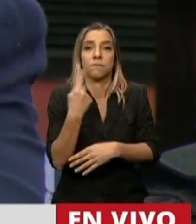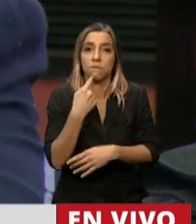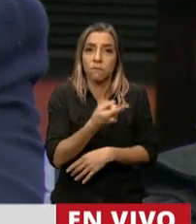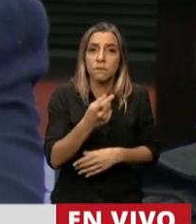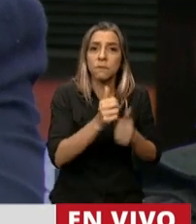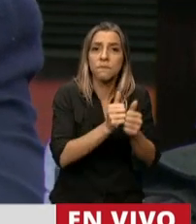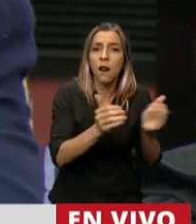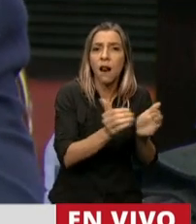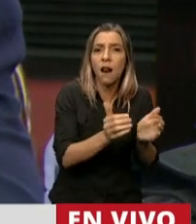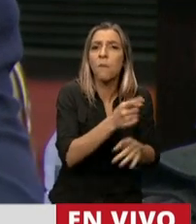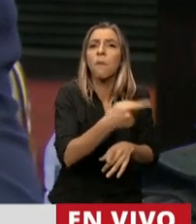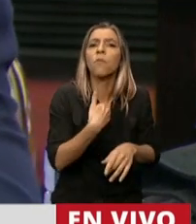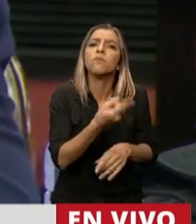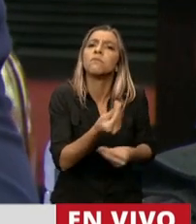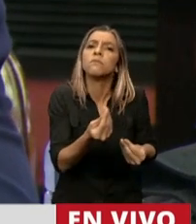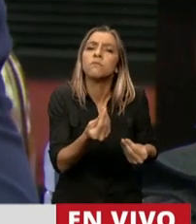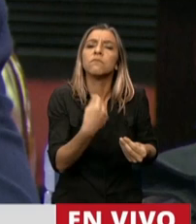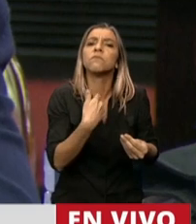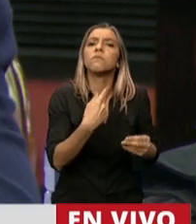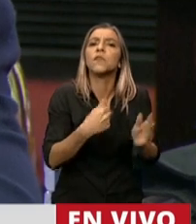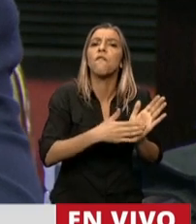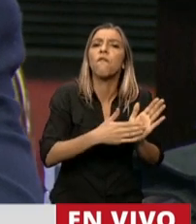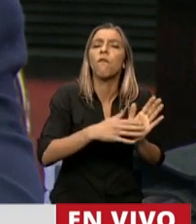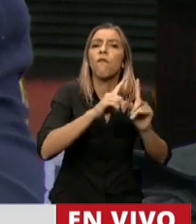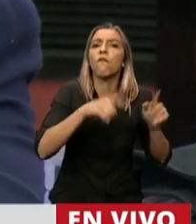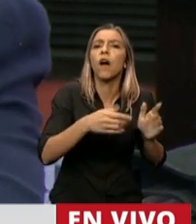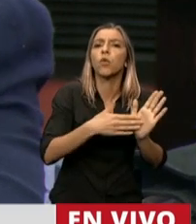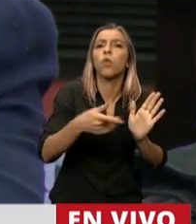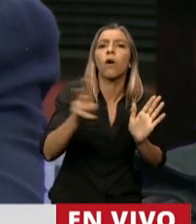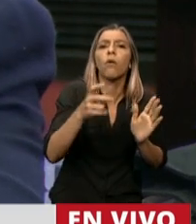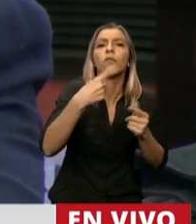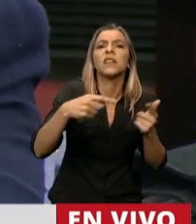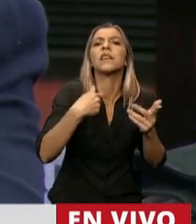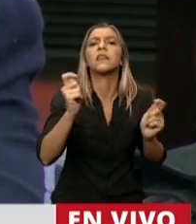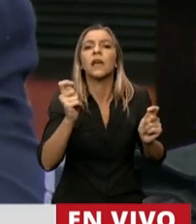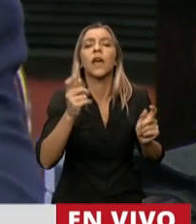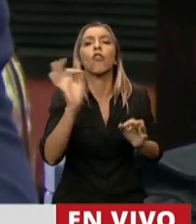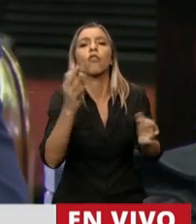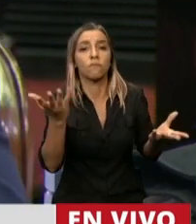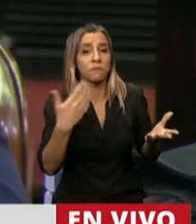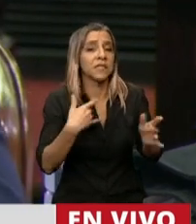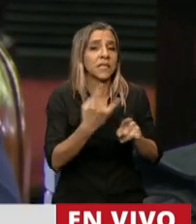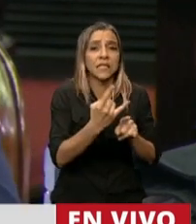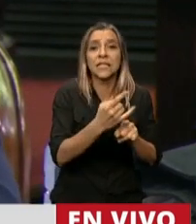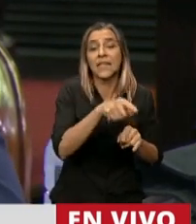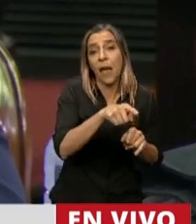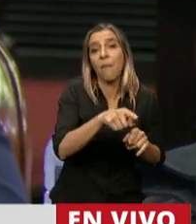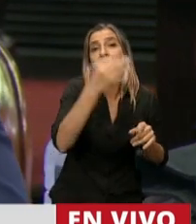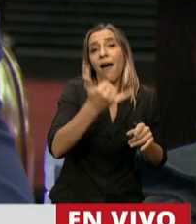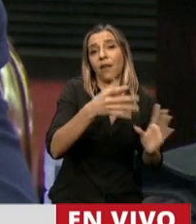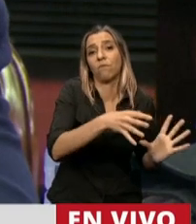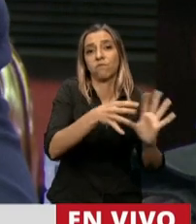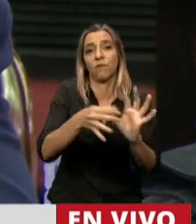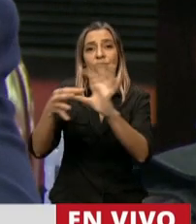nos sorprenderíamos de ver que muchas de esas pequeñas empresas que queremos que prosperen, le facturan a medianas o a grandes